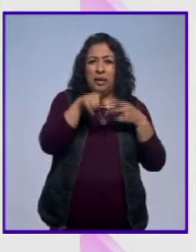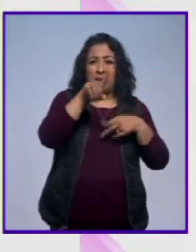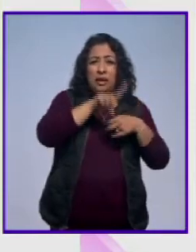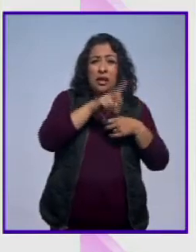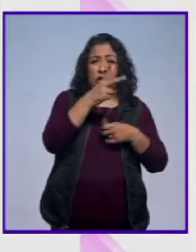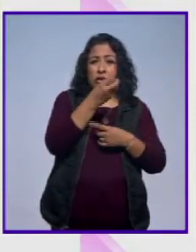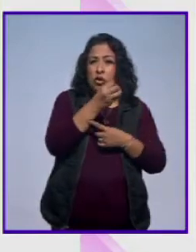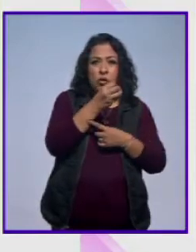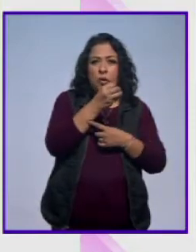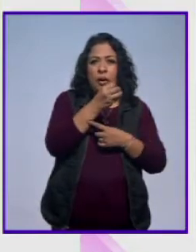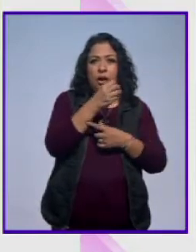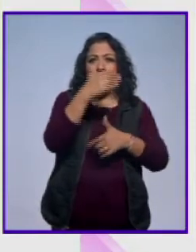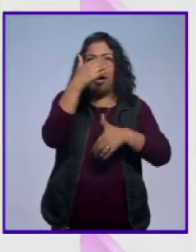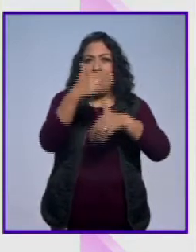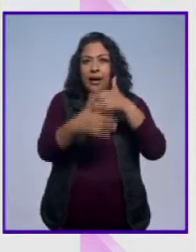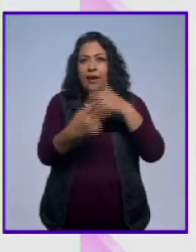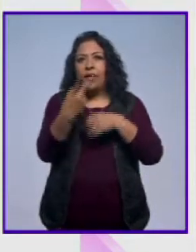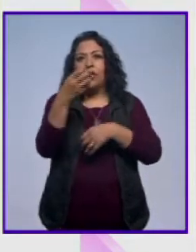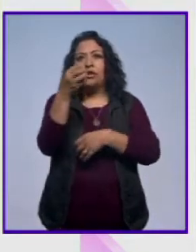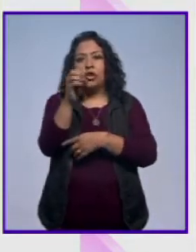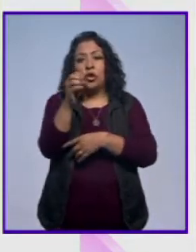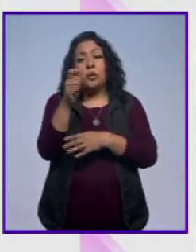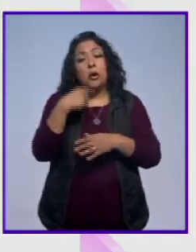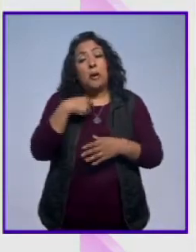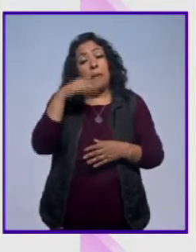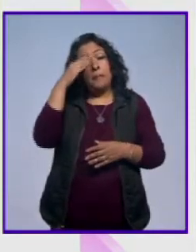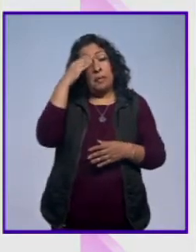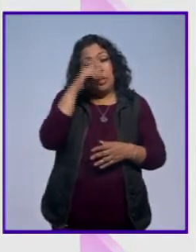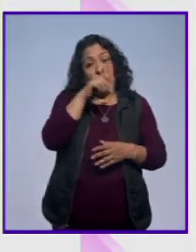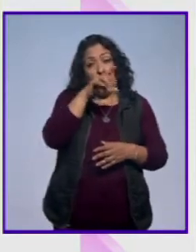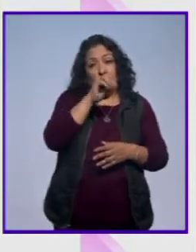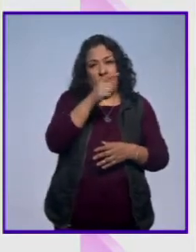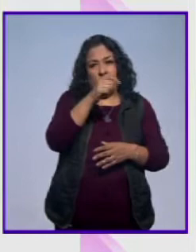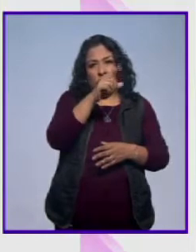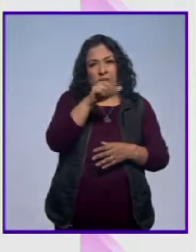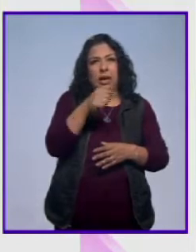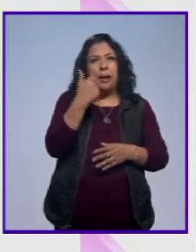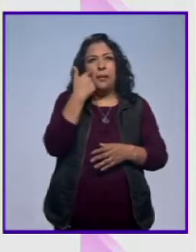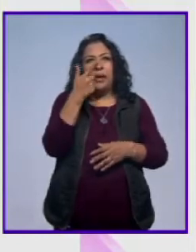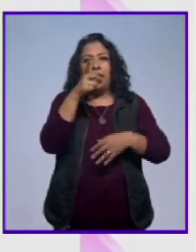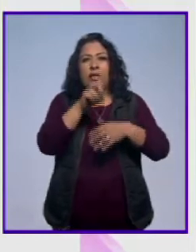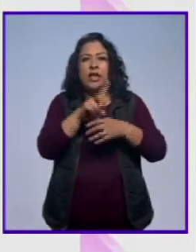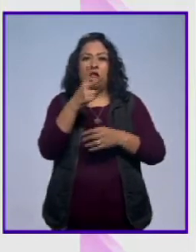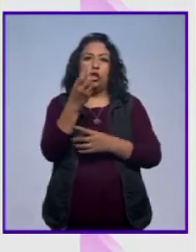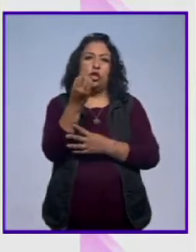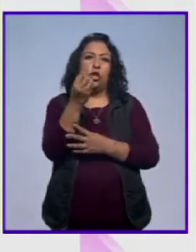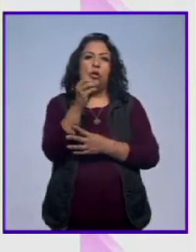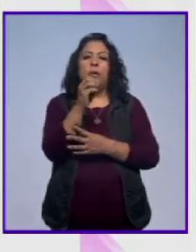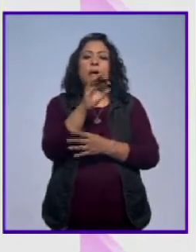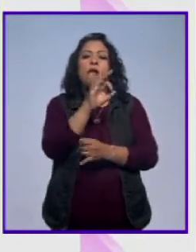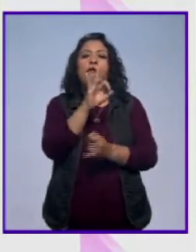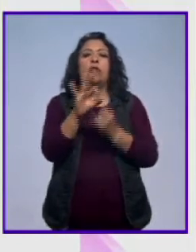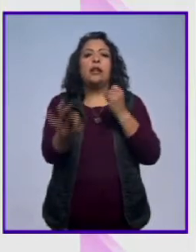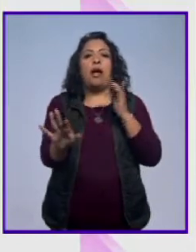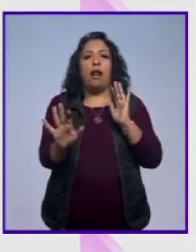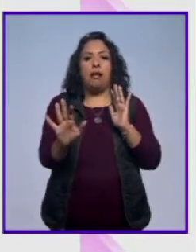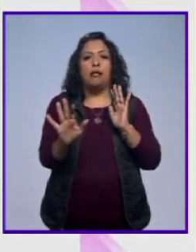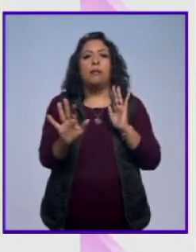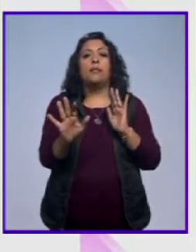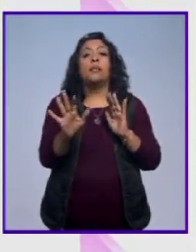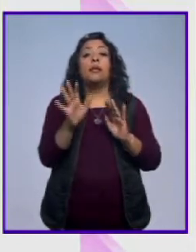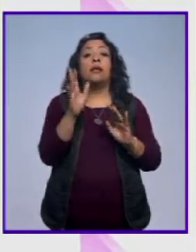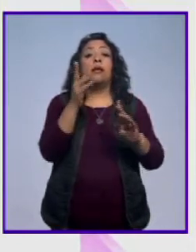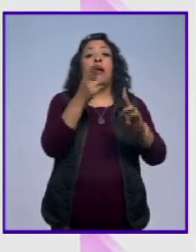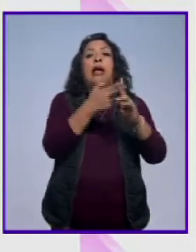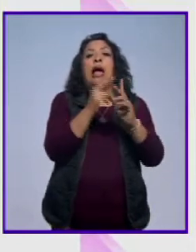octubre, sino termina en el 2 de octubre. Entonces pienso que Luis González de Alba veía en el 2 de octubre un final, el